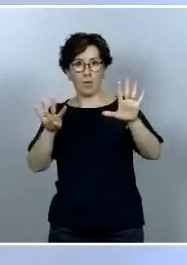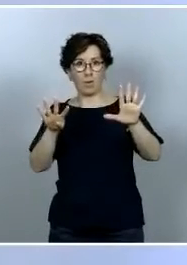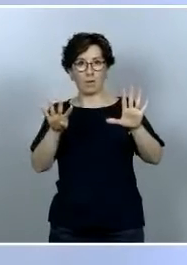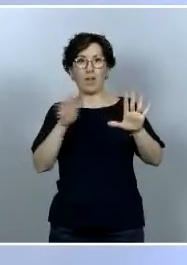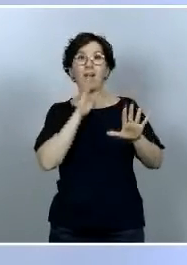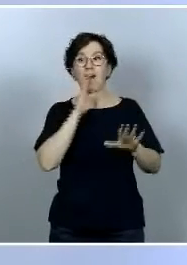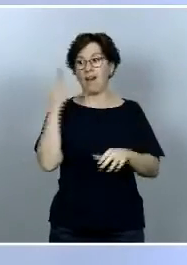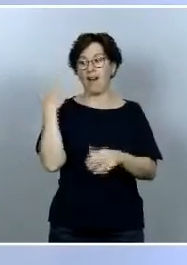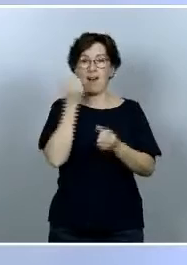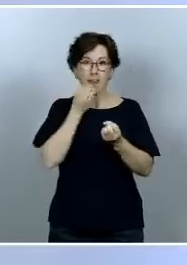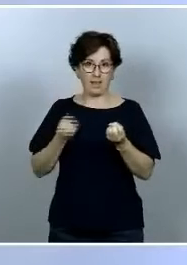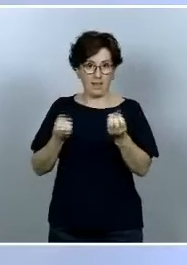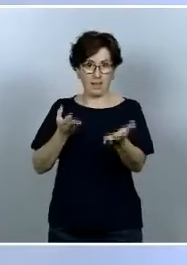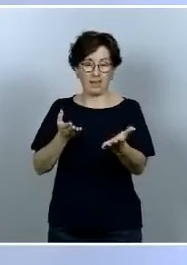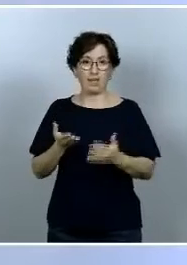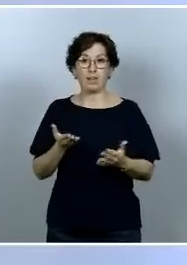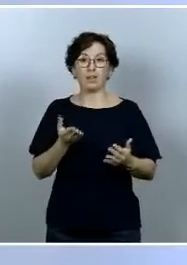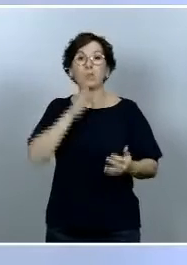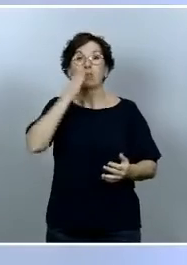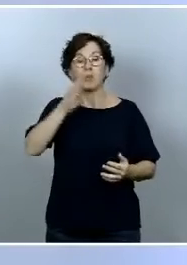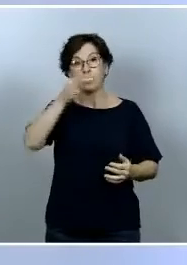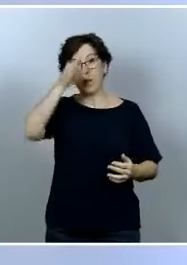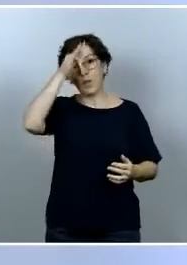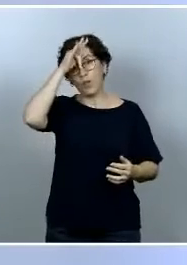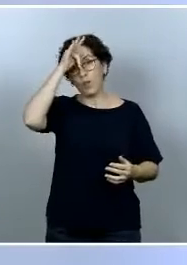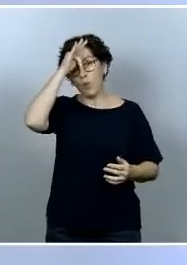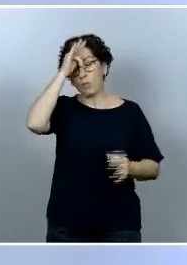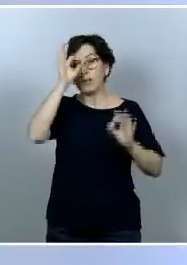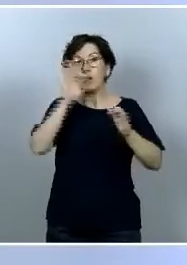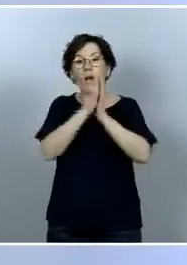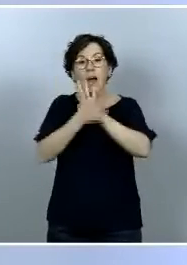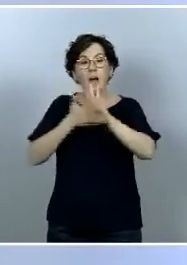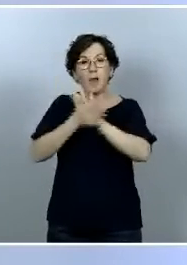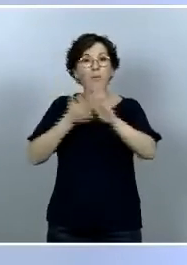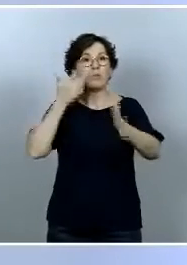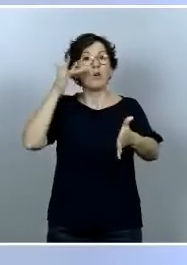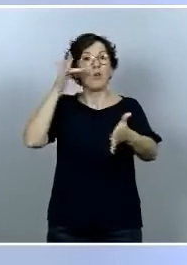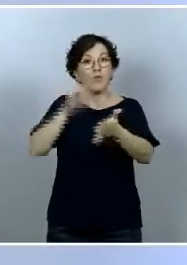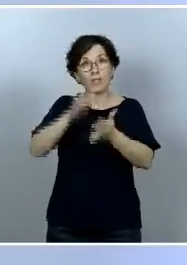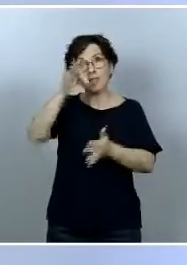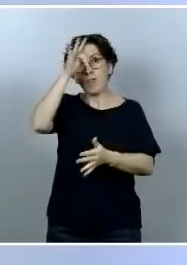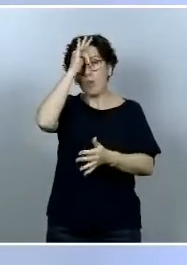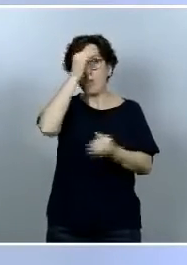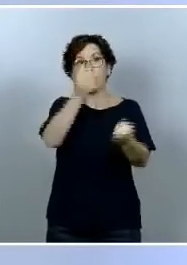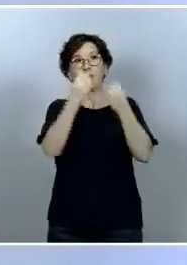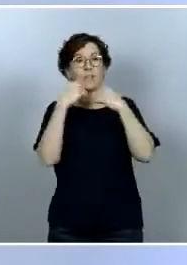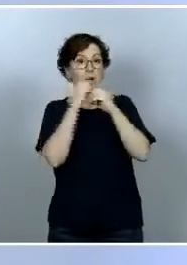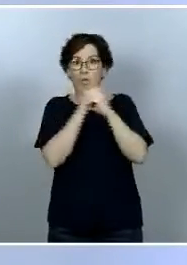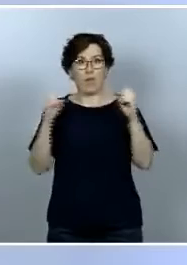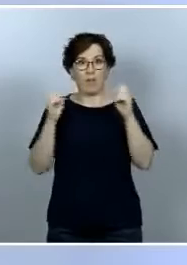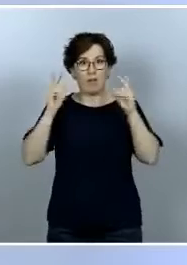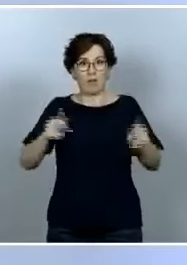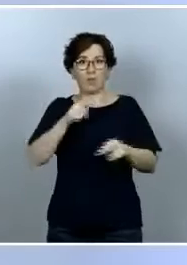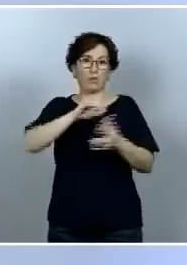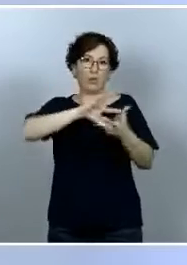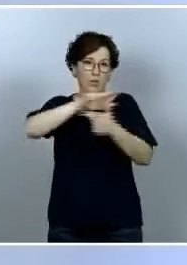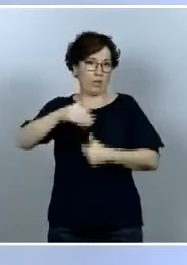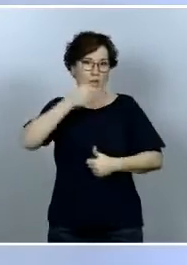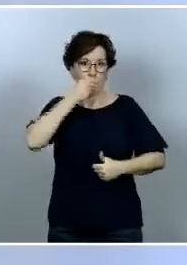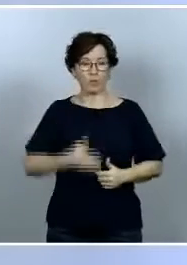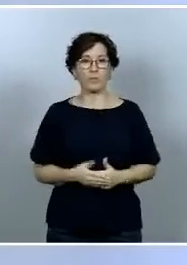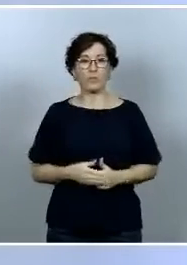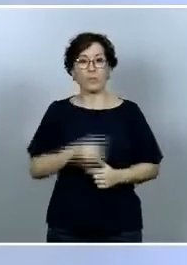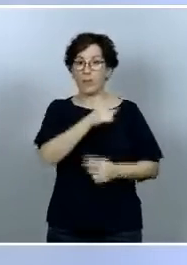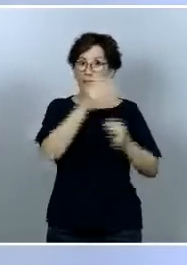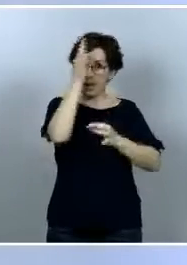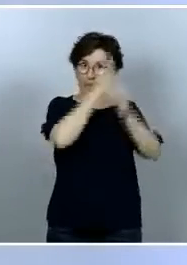destacando el hecho de que el domingo por fecha de defunción de domingo no se nos notificó ningún fallecido, lo cual es una magnífica noticia. En estos datos, junto con los que